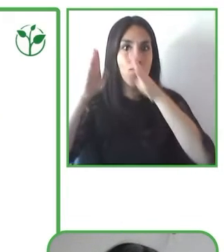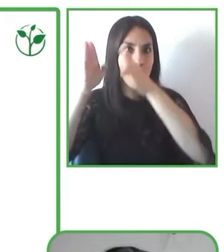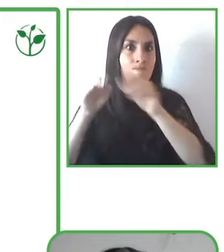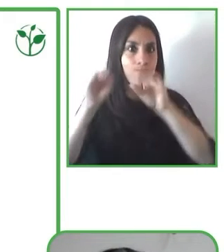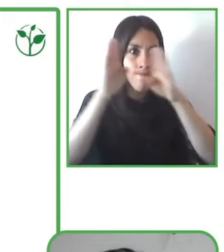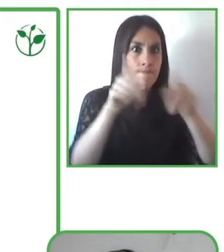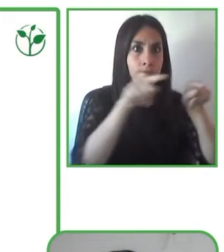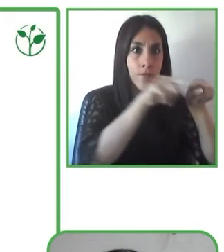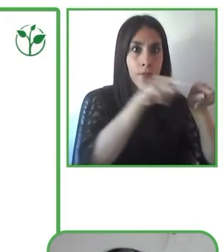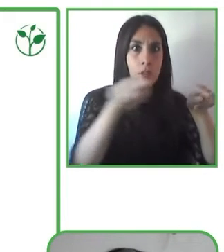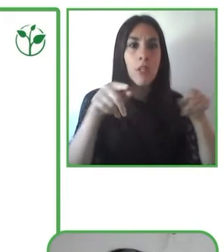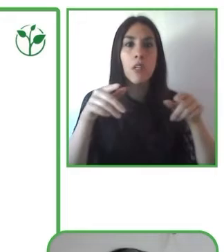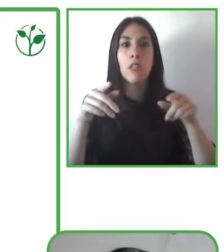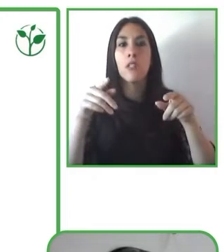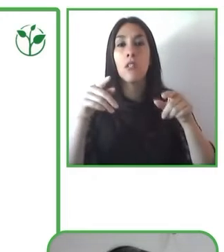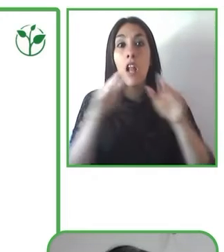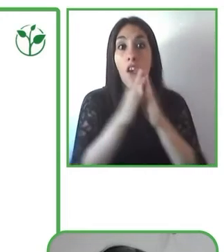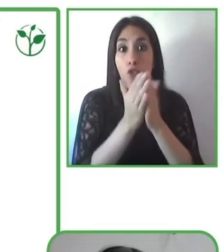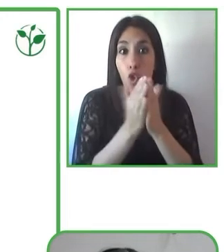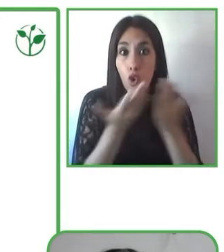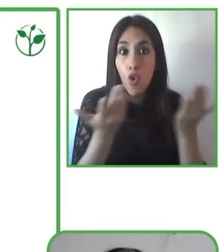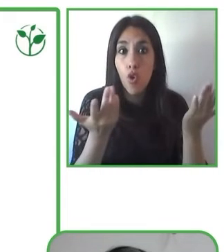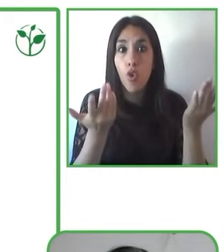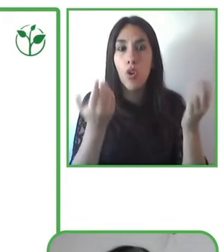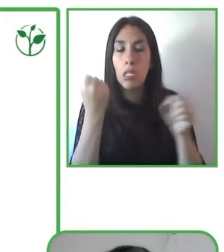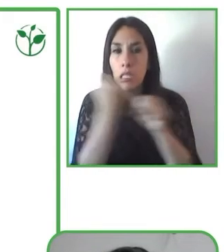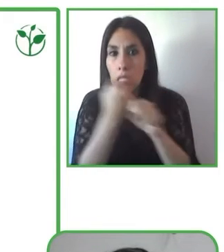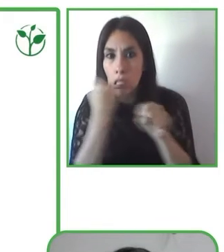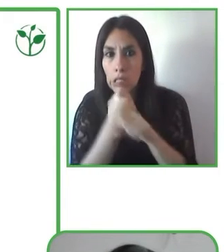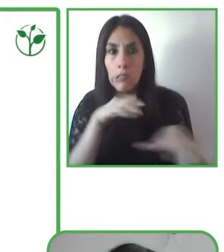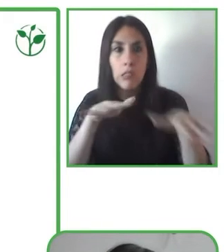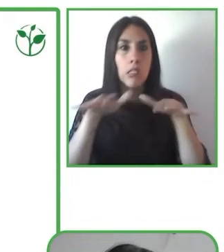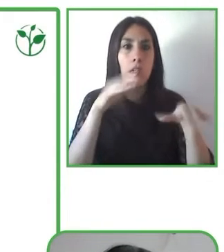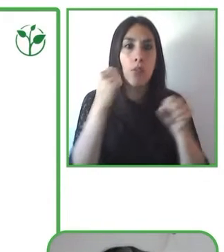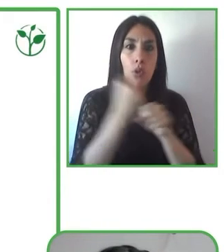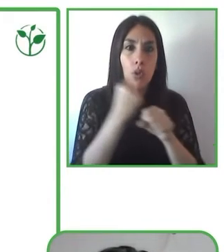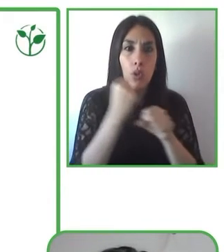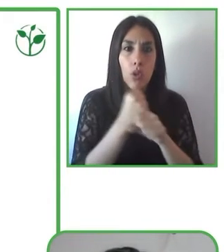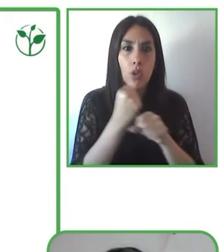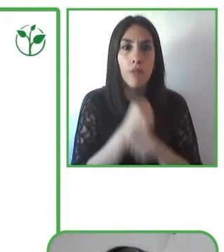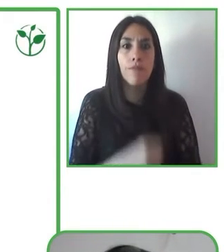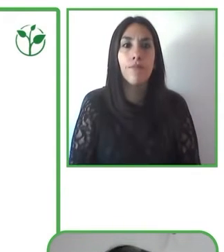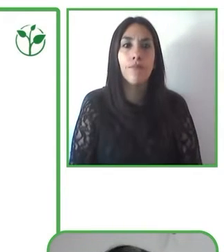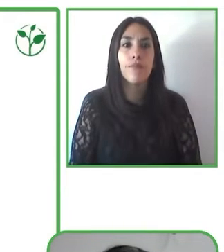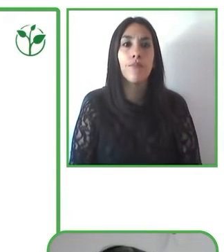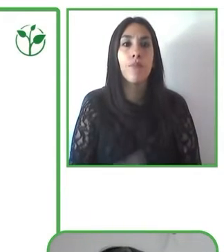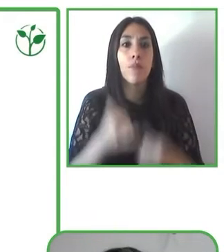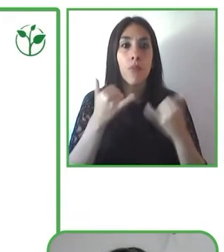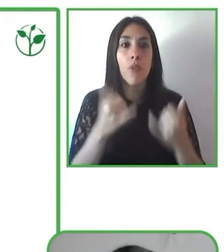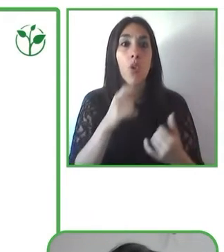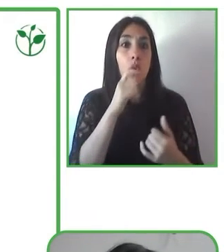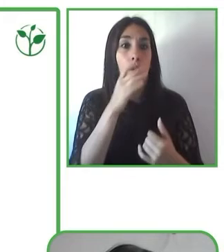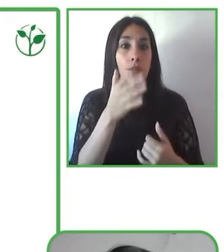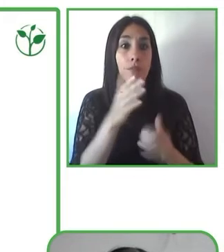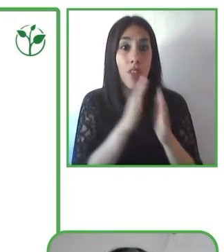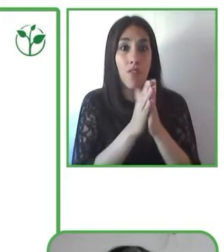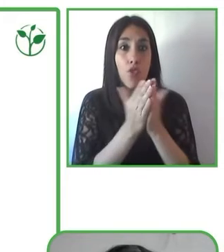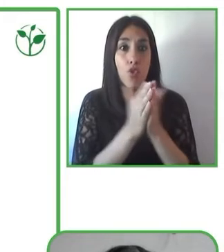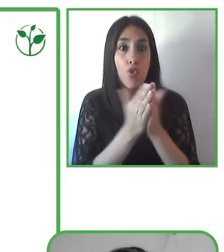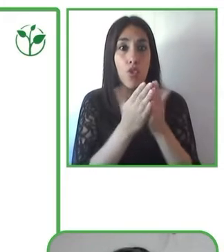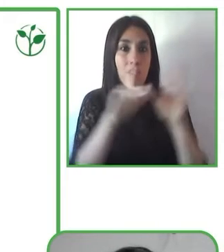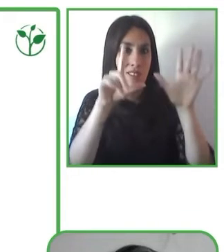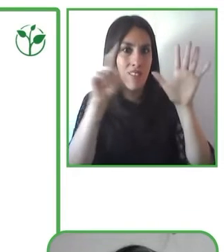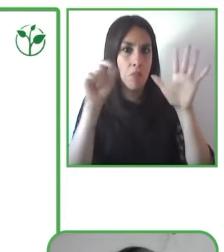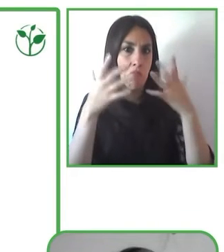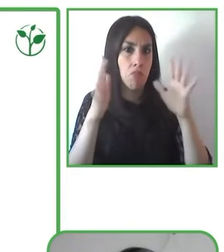En este momento tenemos más de 70 libros de literatura que están disponibles gratuitamente en línea con estos